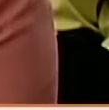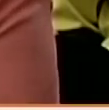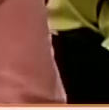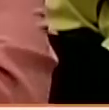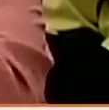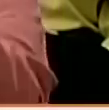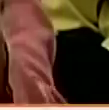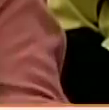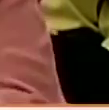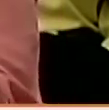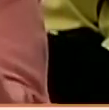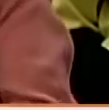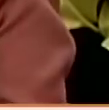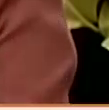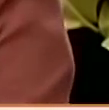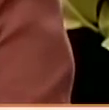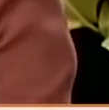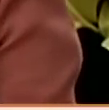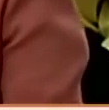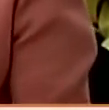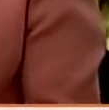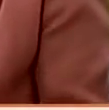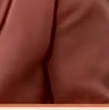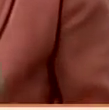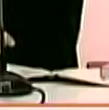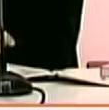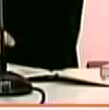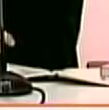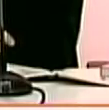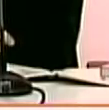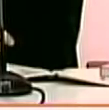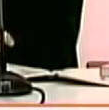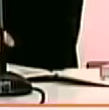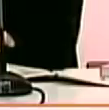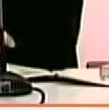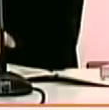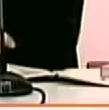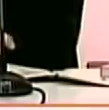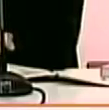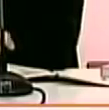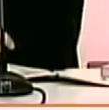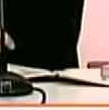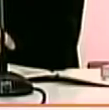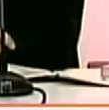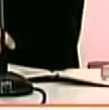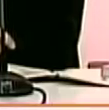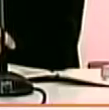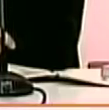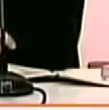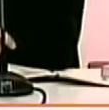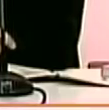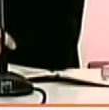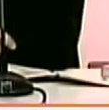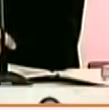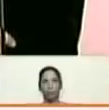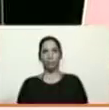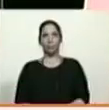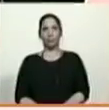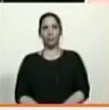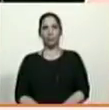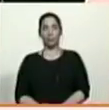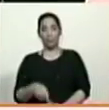y a la tranquilidad en medio de esta situación que se plantea? Gracias, Liz. Bueno, he dicho que estas medidas se mantienen por tiempos